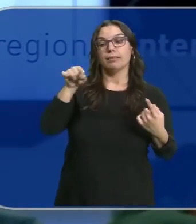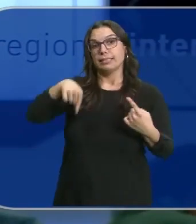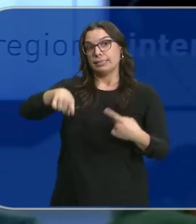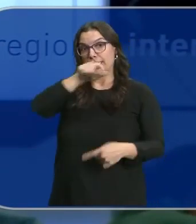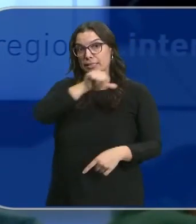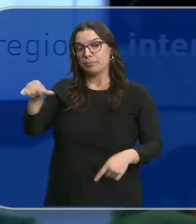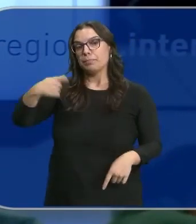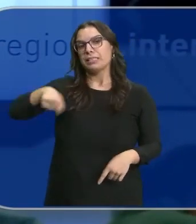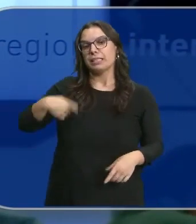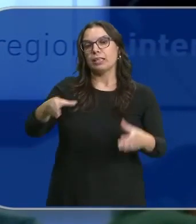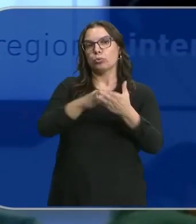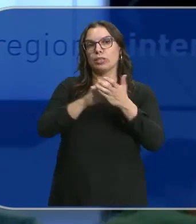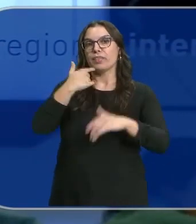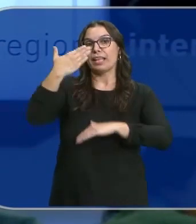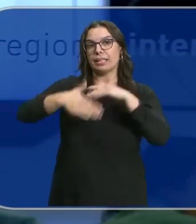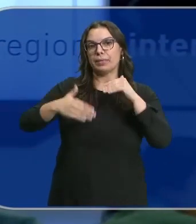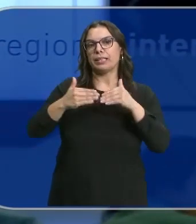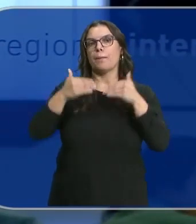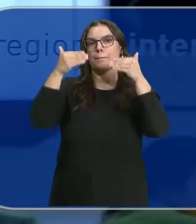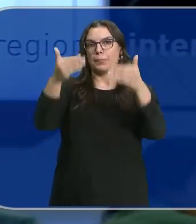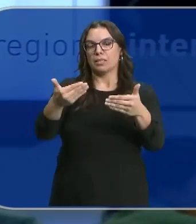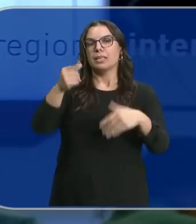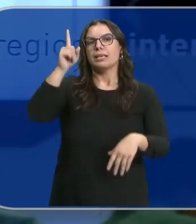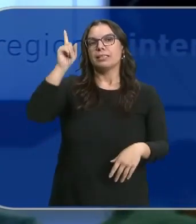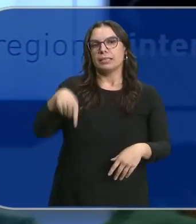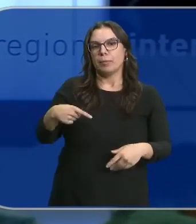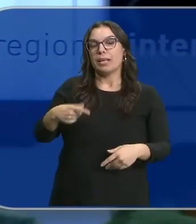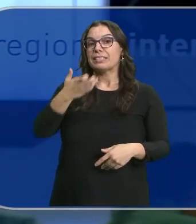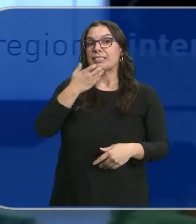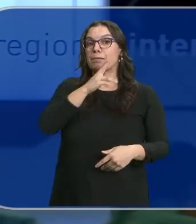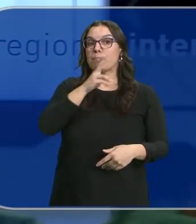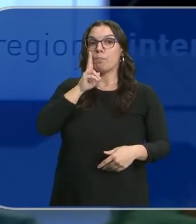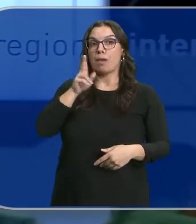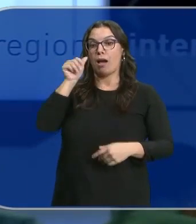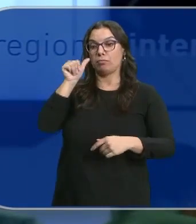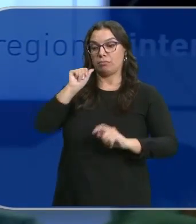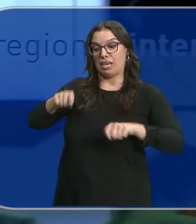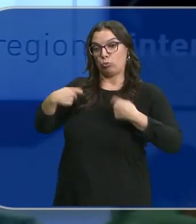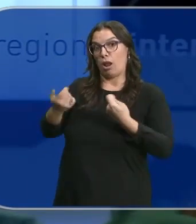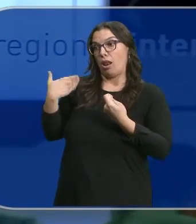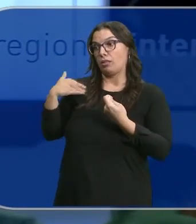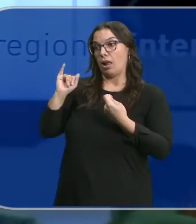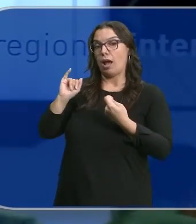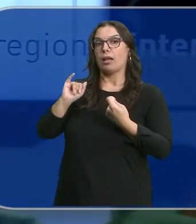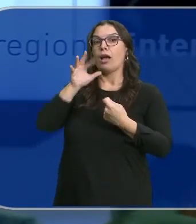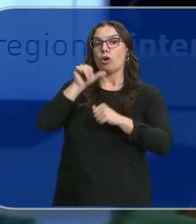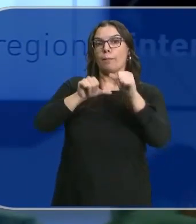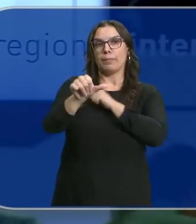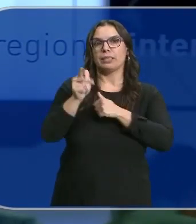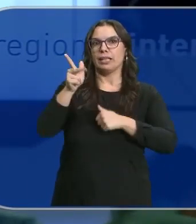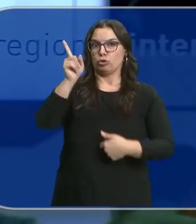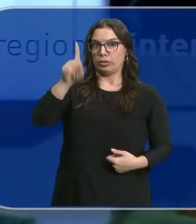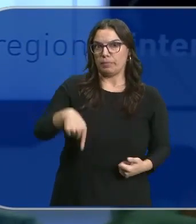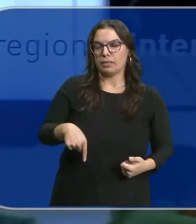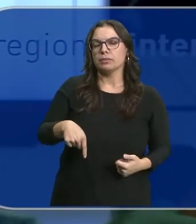Junta ha anunciado la ampliación de ese límite y también el acceso a las mujeres que ya han sido madres. Hoy el consejero de Sanidad ha detallado cuándo se